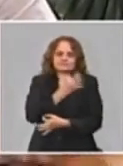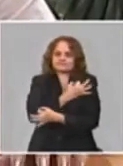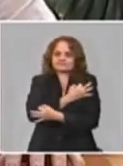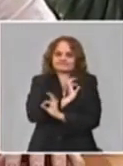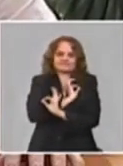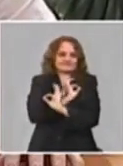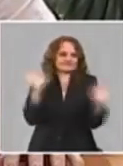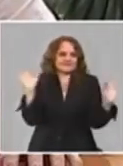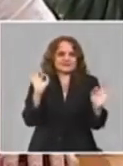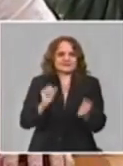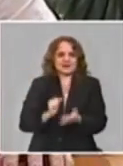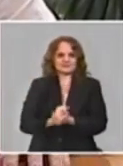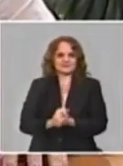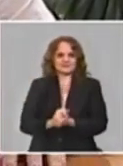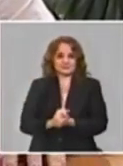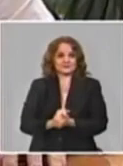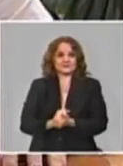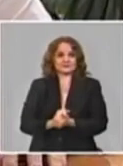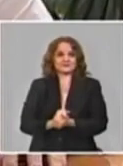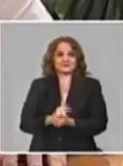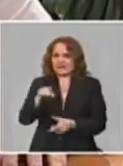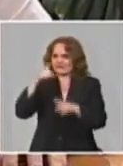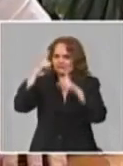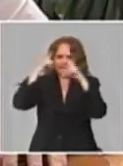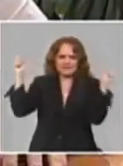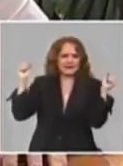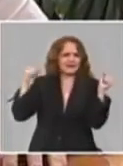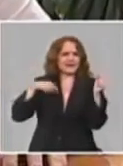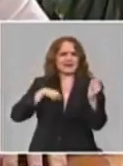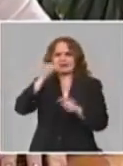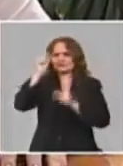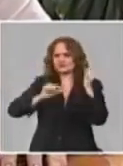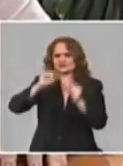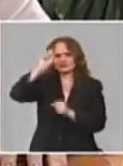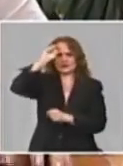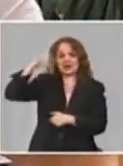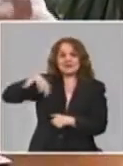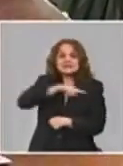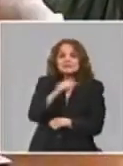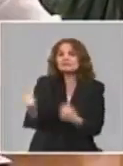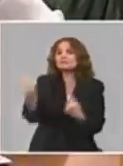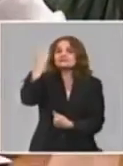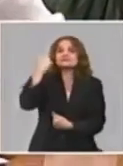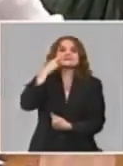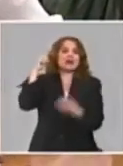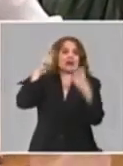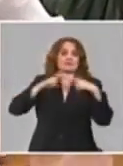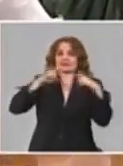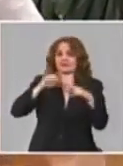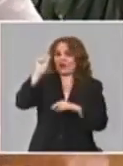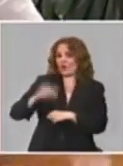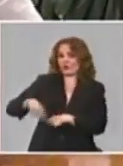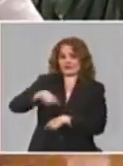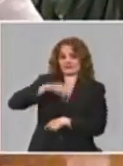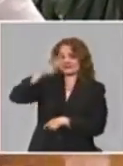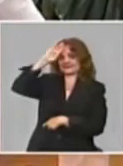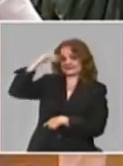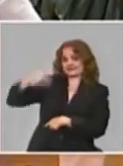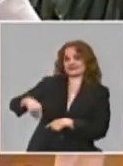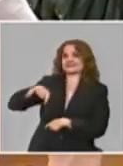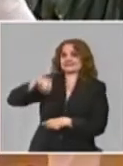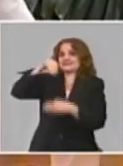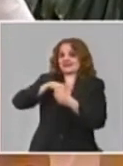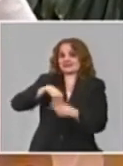es el clínico el intensivista la enfermera que está allí es el principal investigador de la salud ese ese compromiso quiero